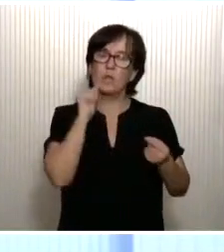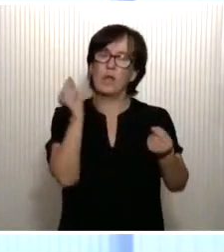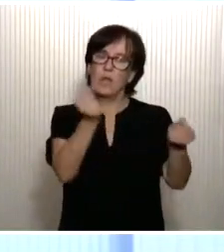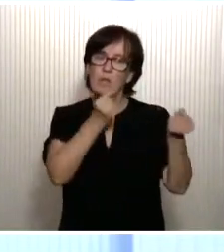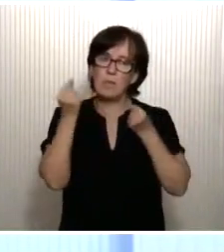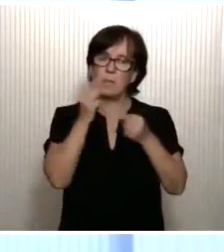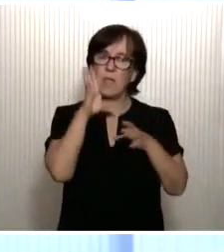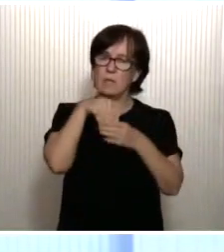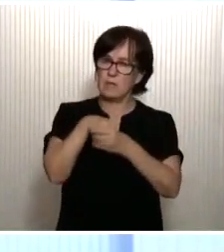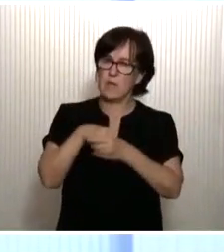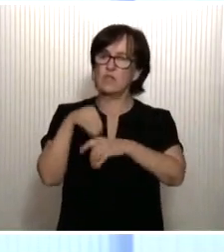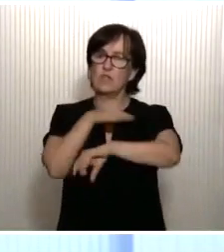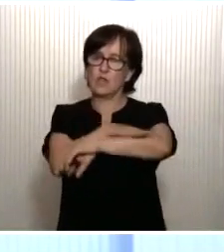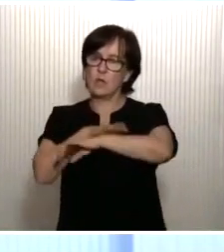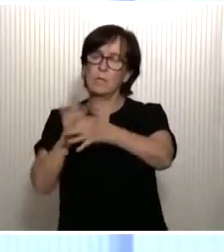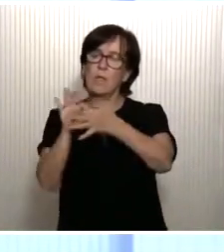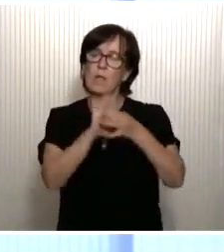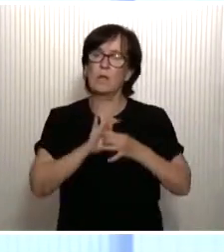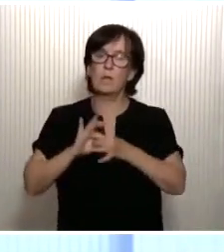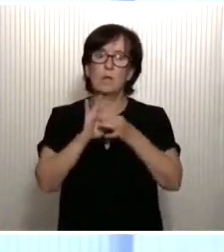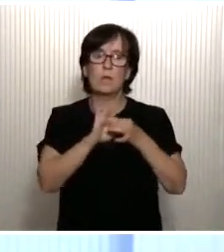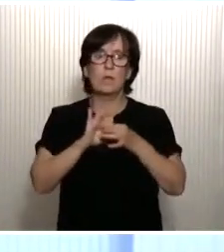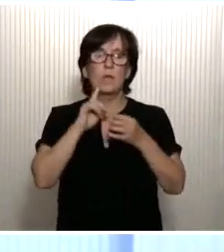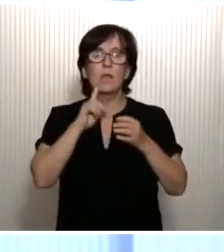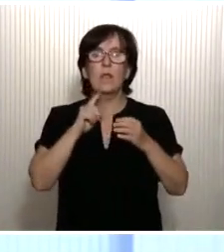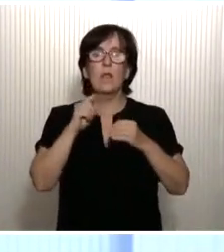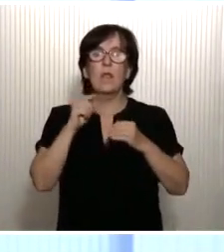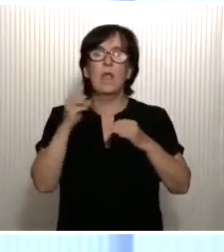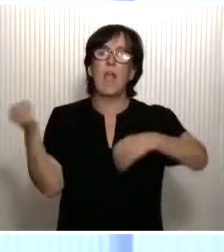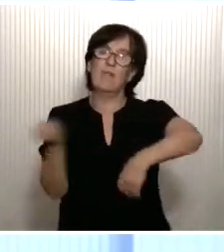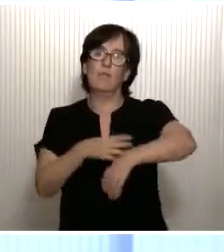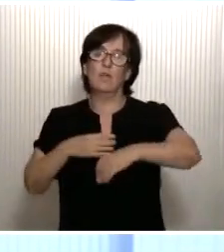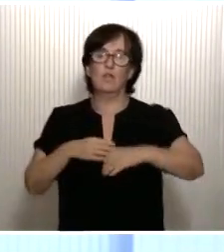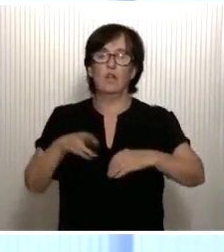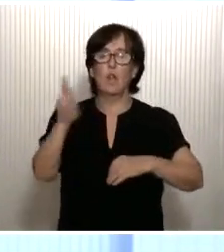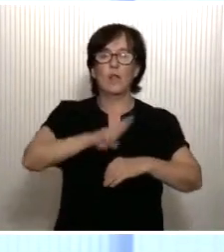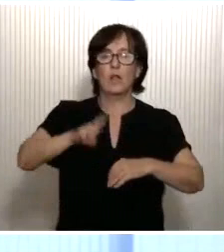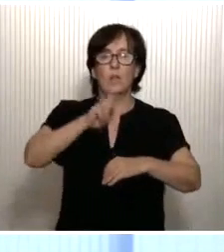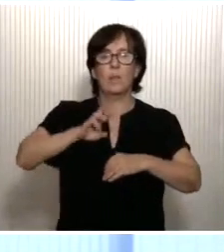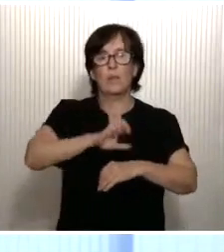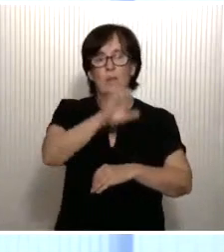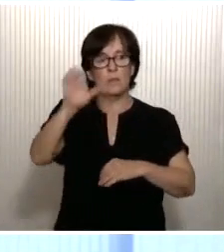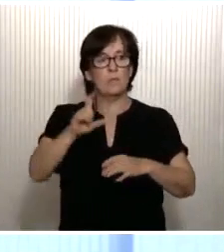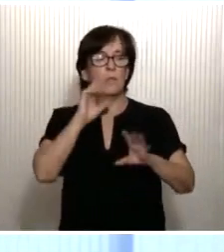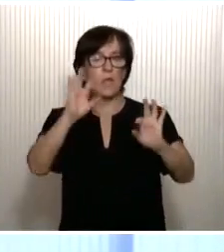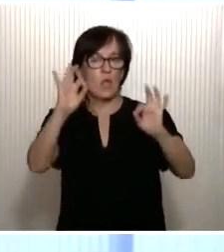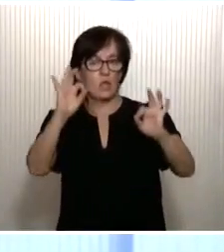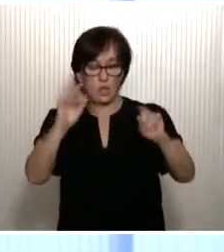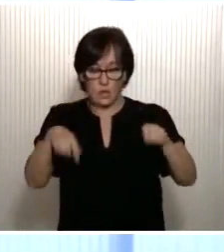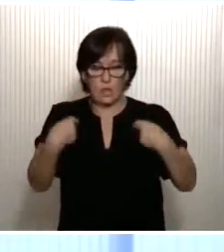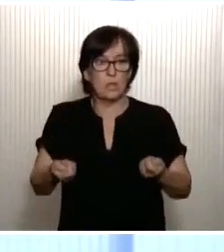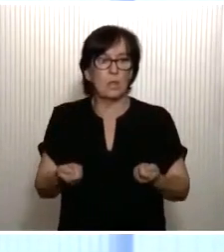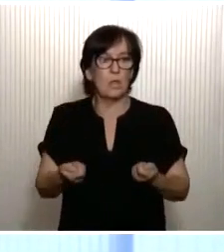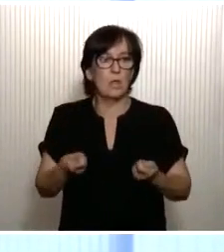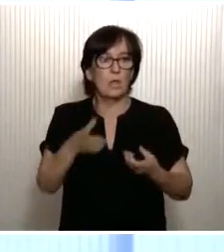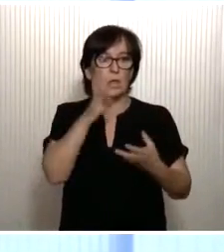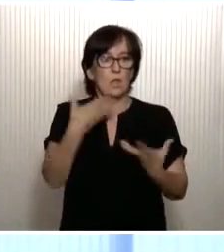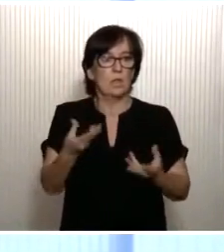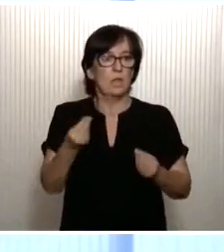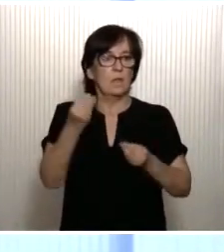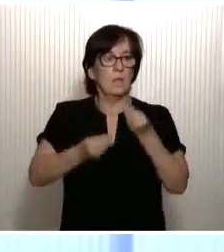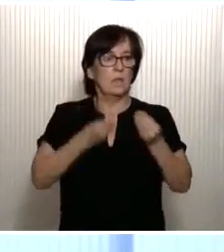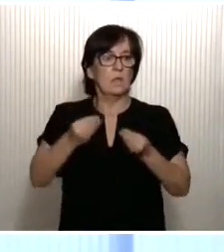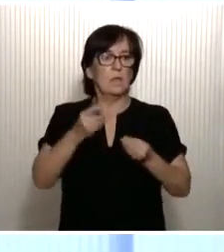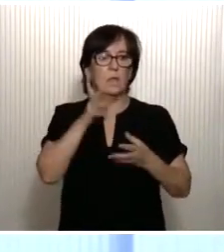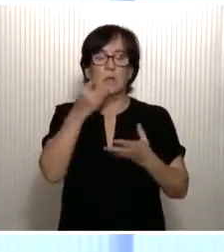del Gobierno de coalición. El Fondo de Recuperación Europeo también tiene una lógica en su naturaleza que lo explica y